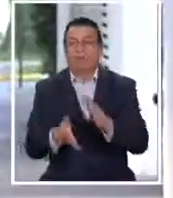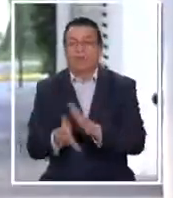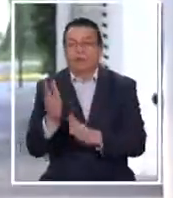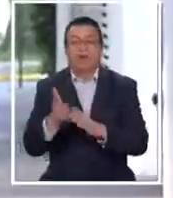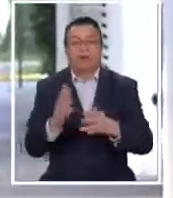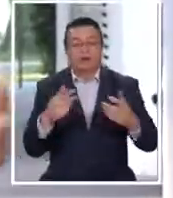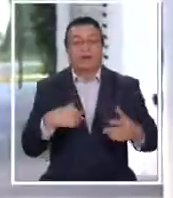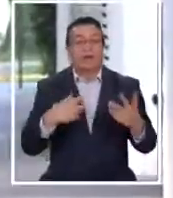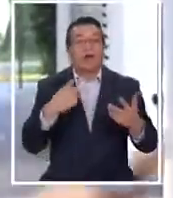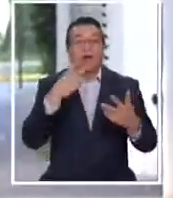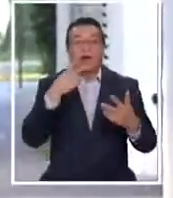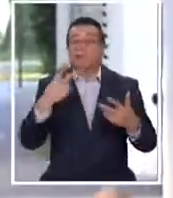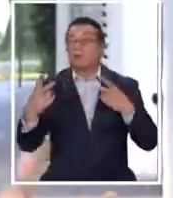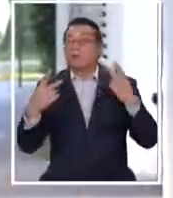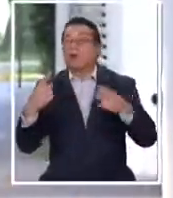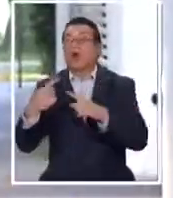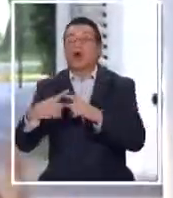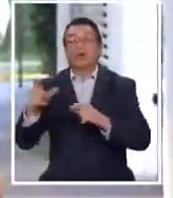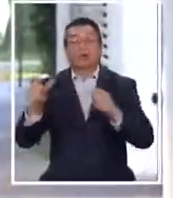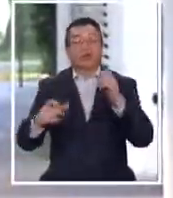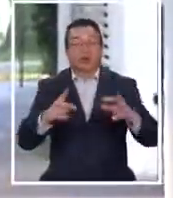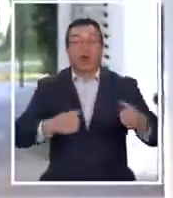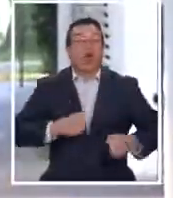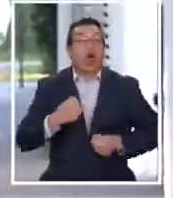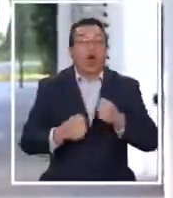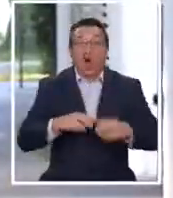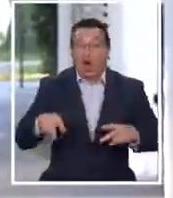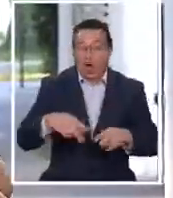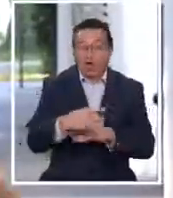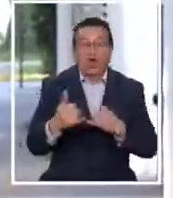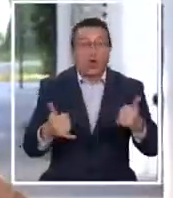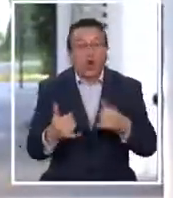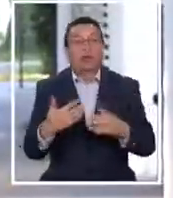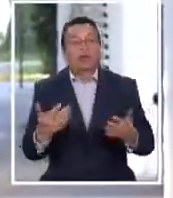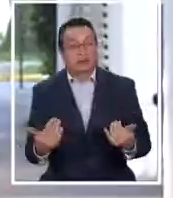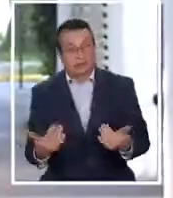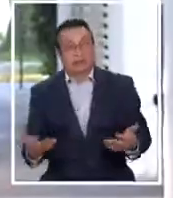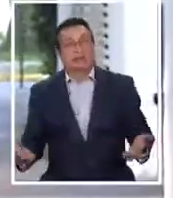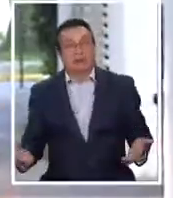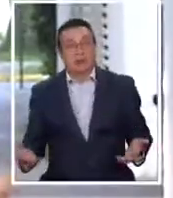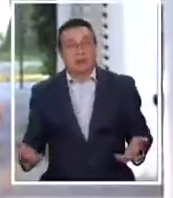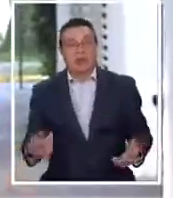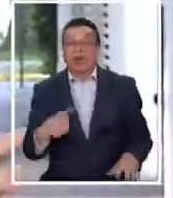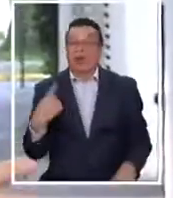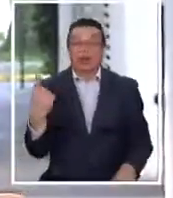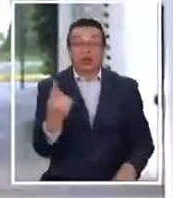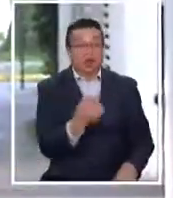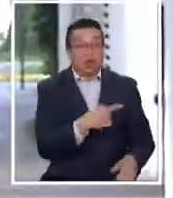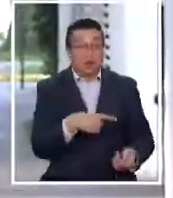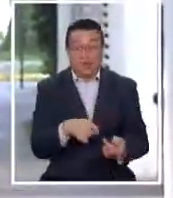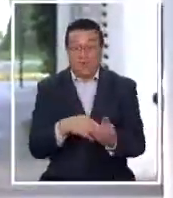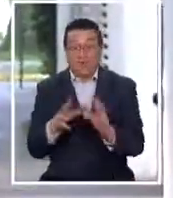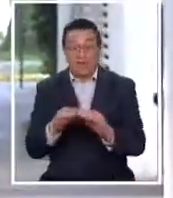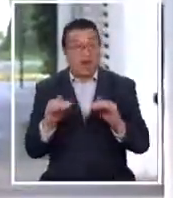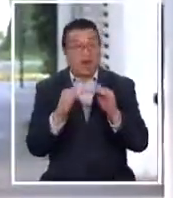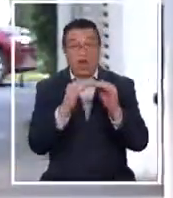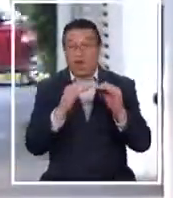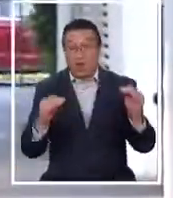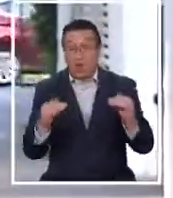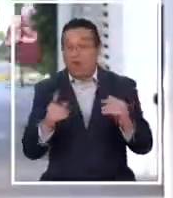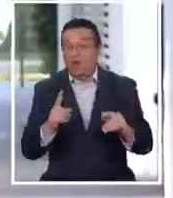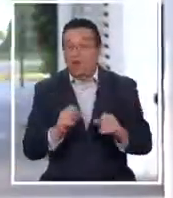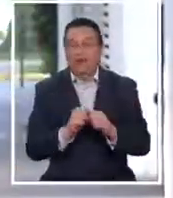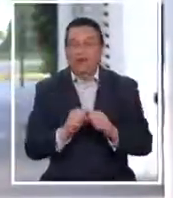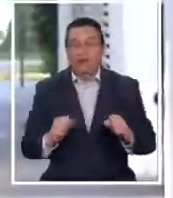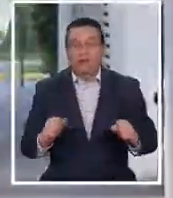de poder ver a otros padres, de correr, de jugar, ¿no es cierto? Y no todas las familias tienen las mismas condiciones para entregar